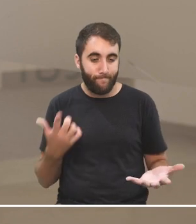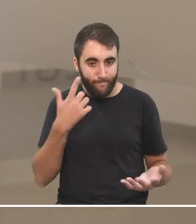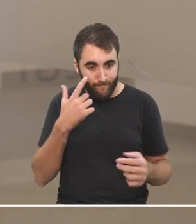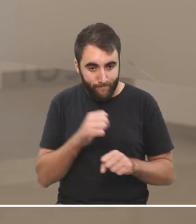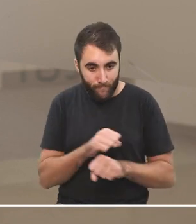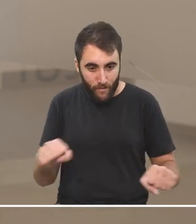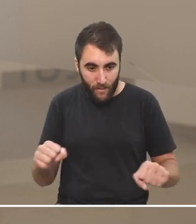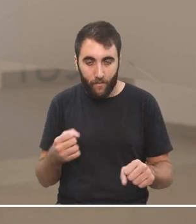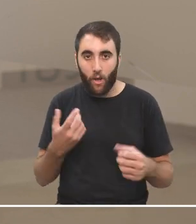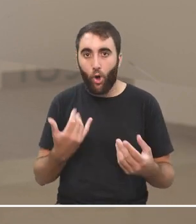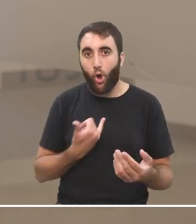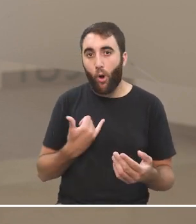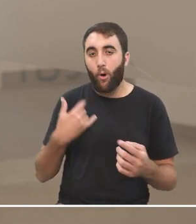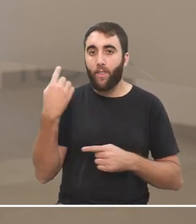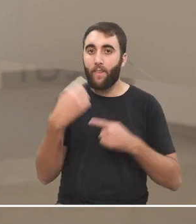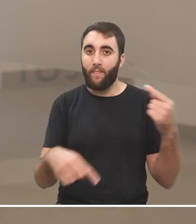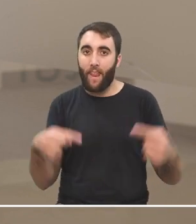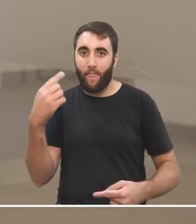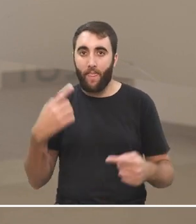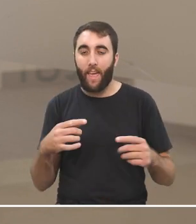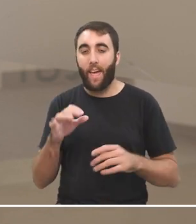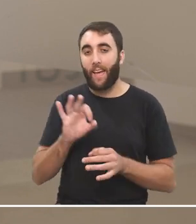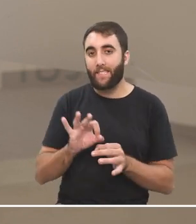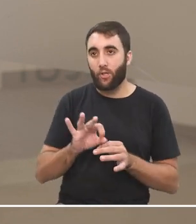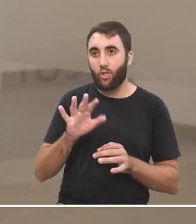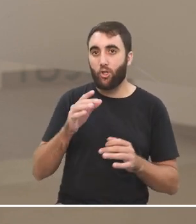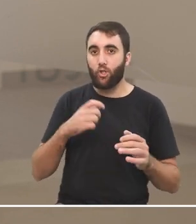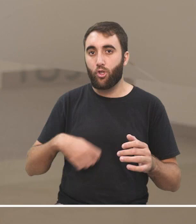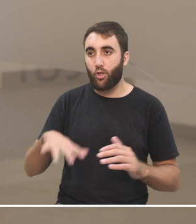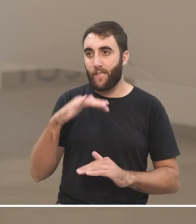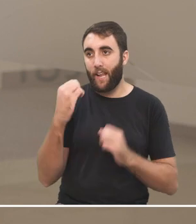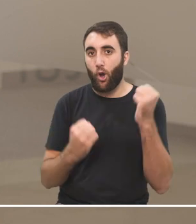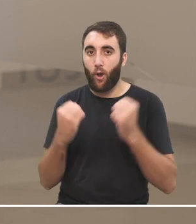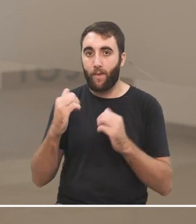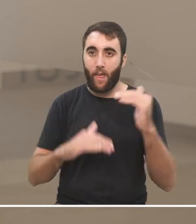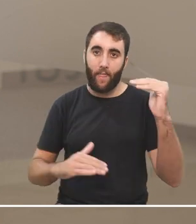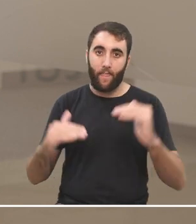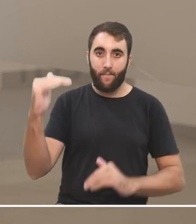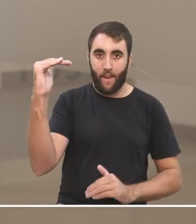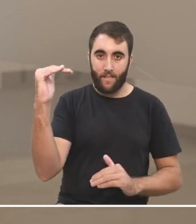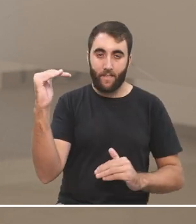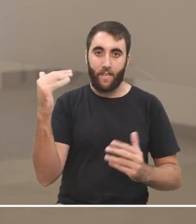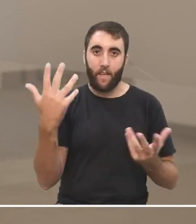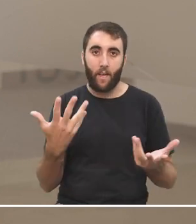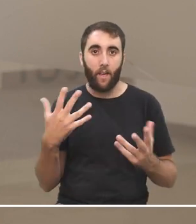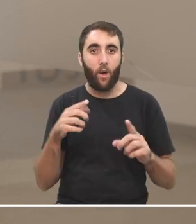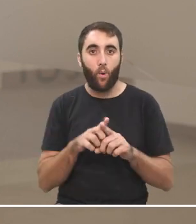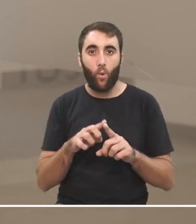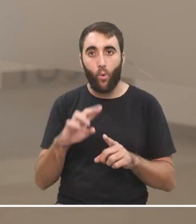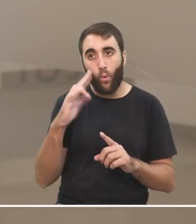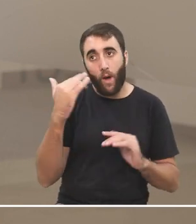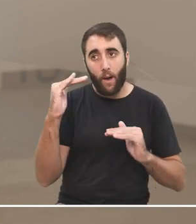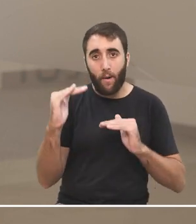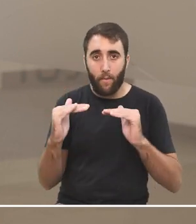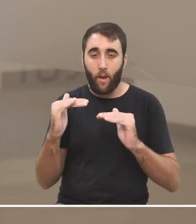aludir a las clases sociales, como se decía antiguamente, ¿no? Diferencias socioeconómicas que, en Uruguay quizás un poco menos,